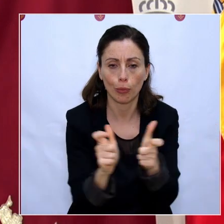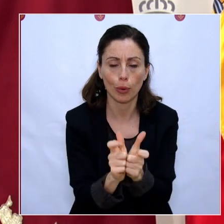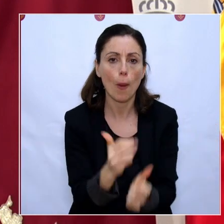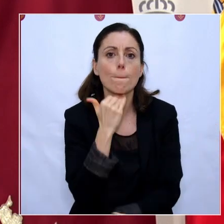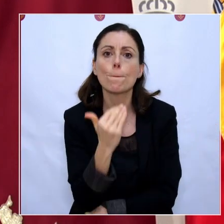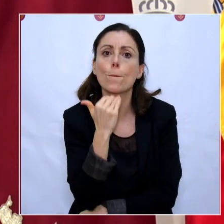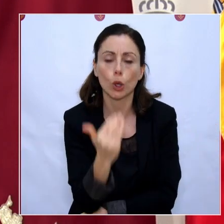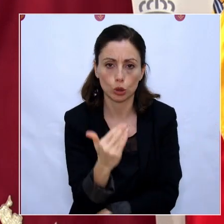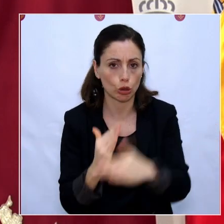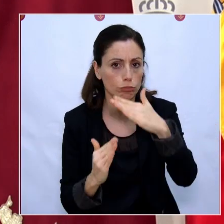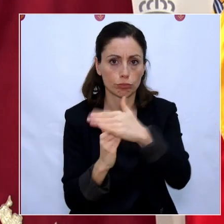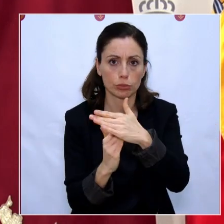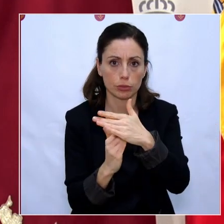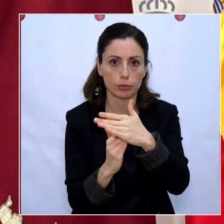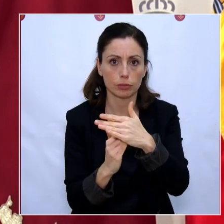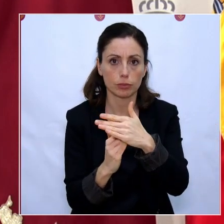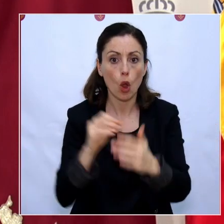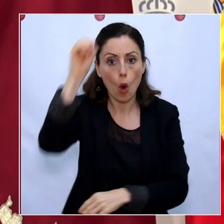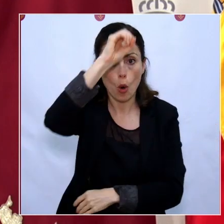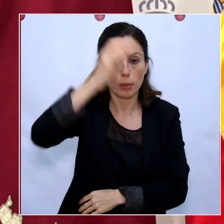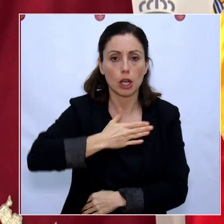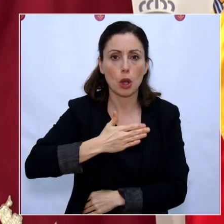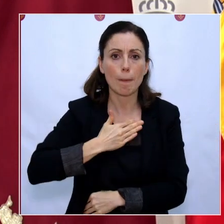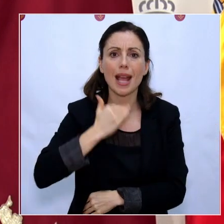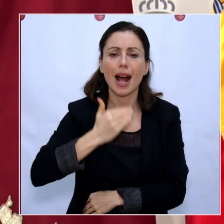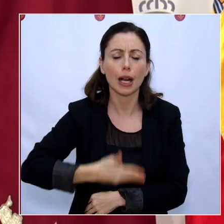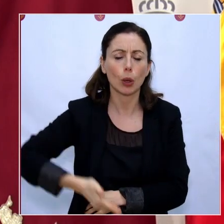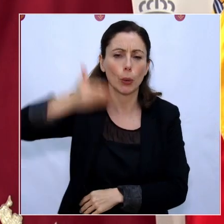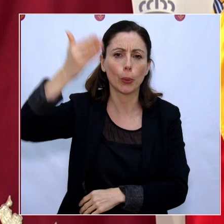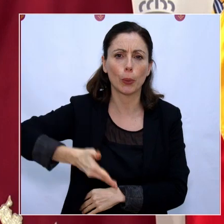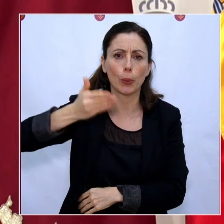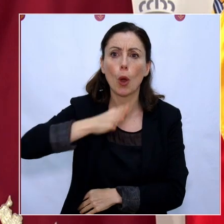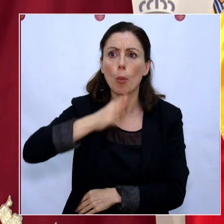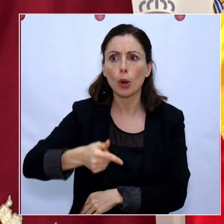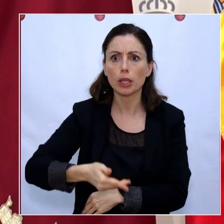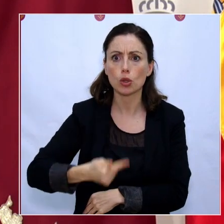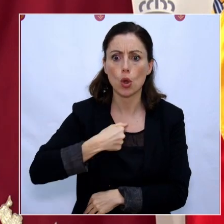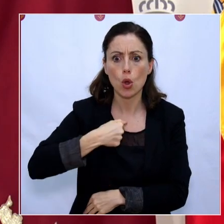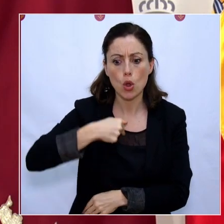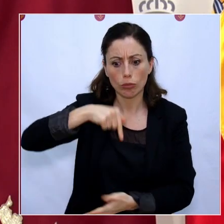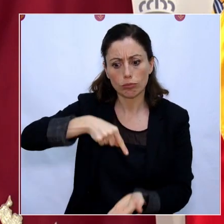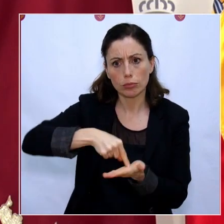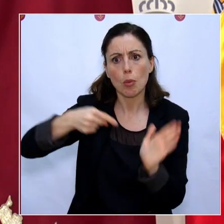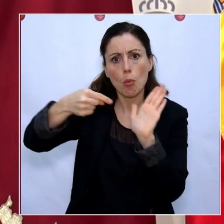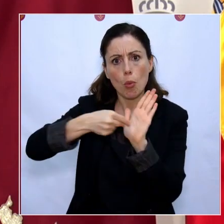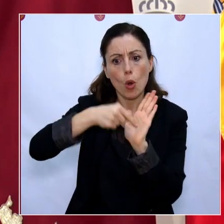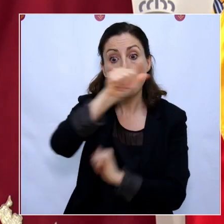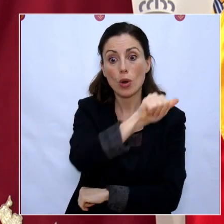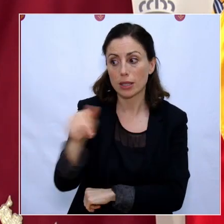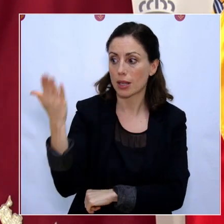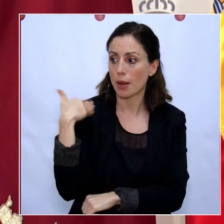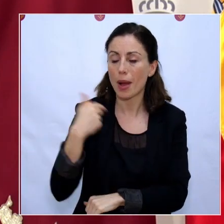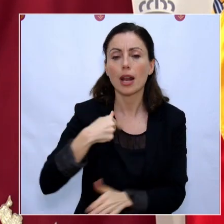y así lo creo, algo fundamental. Por eso lo exigí precisamente hoy, hace una semana.